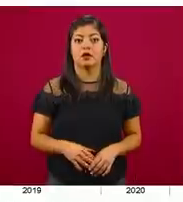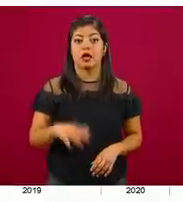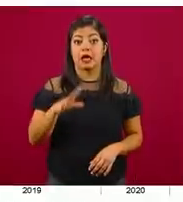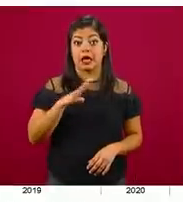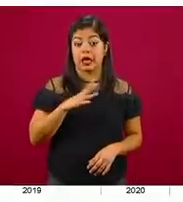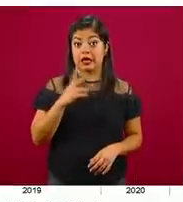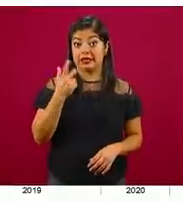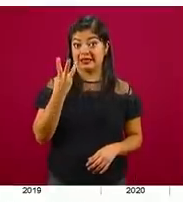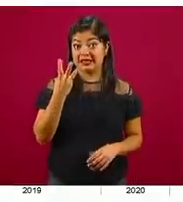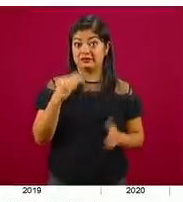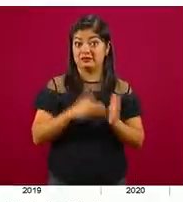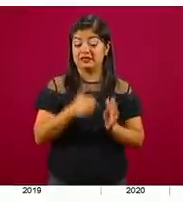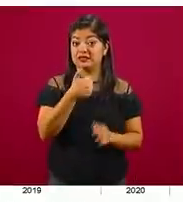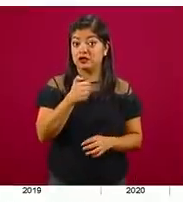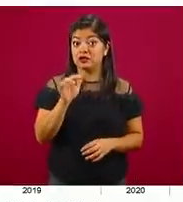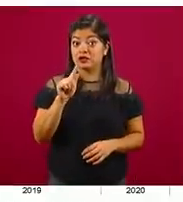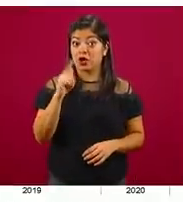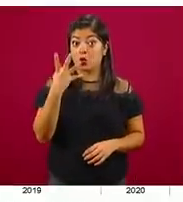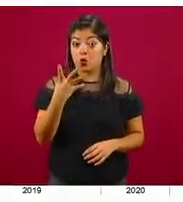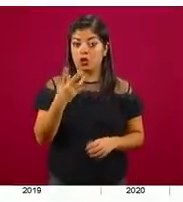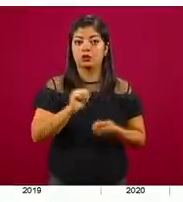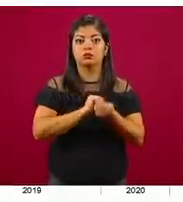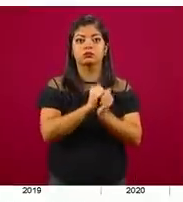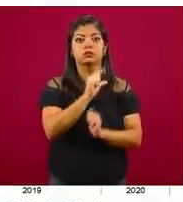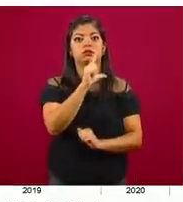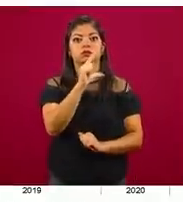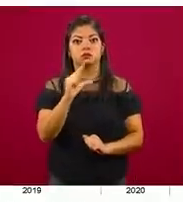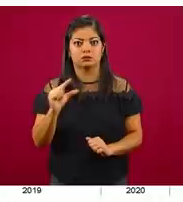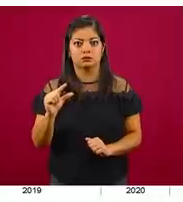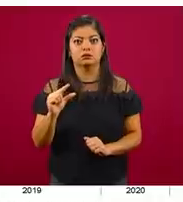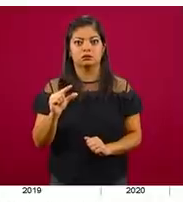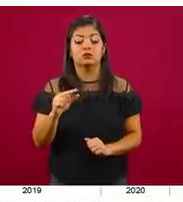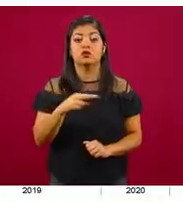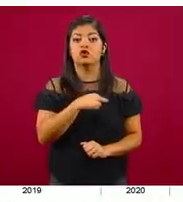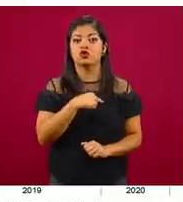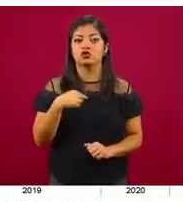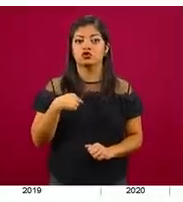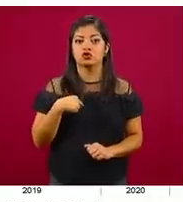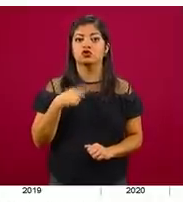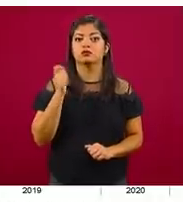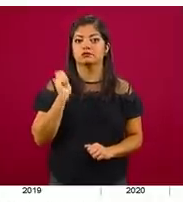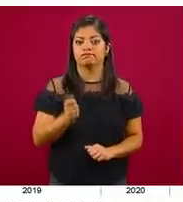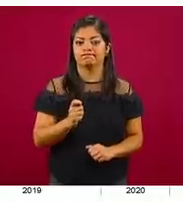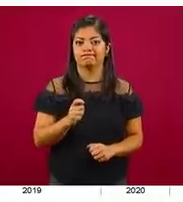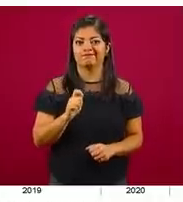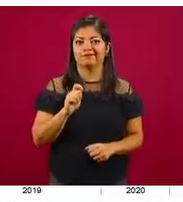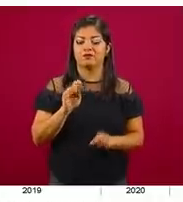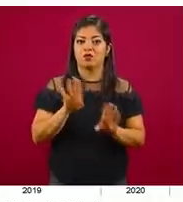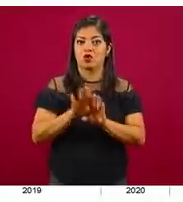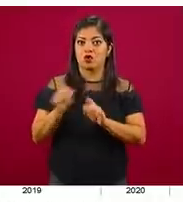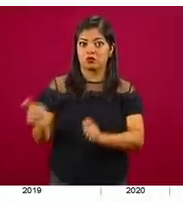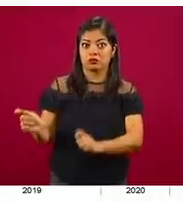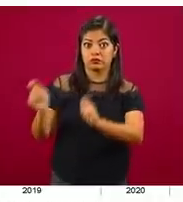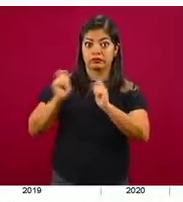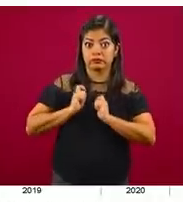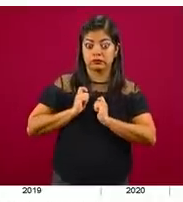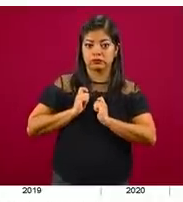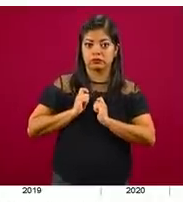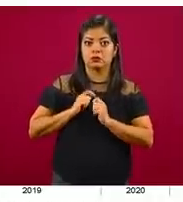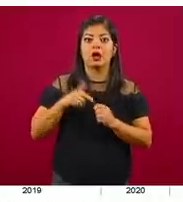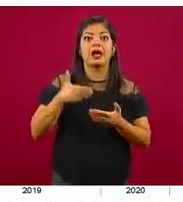dolosos. Y en esta línea recibimos nosotros la administración y este es el